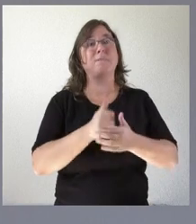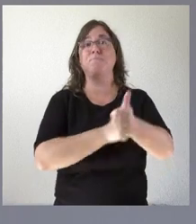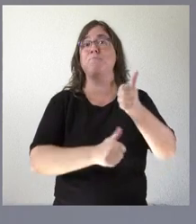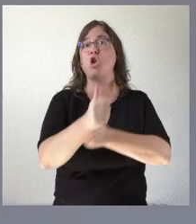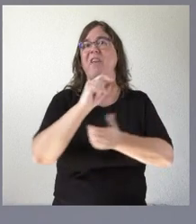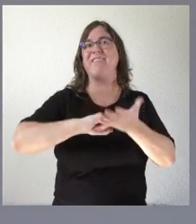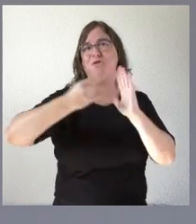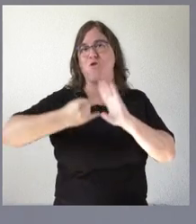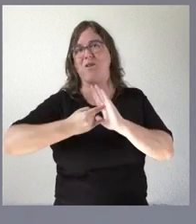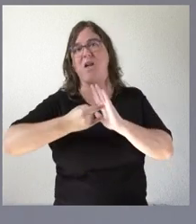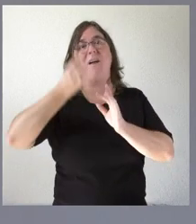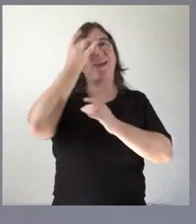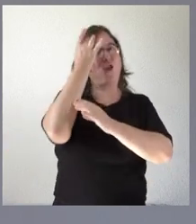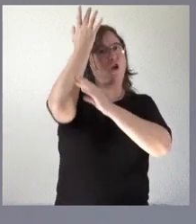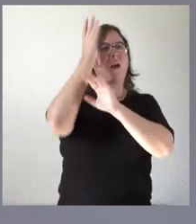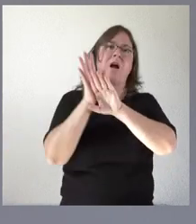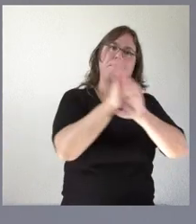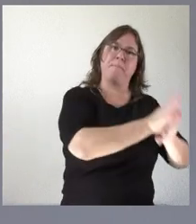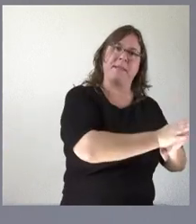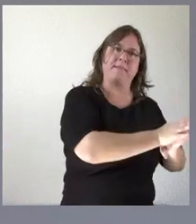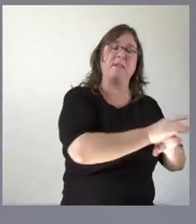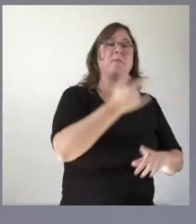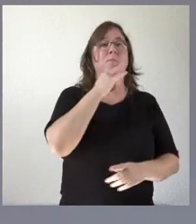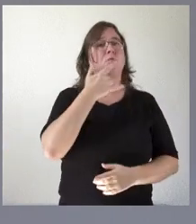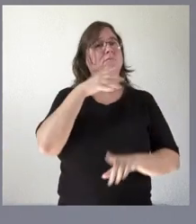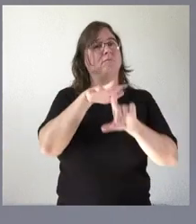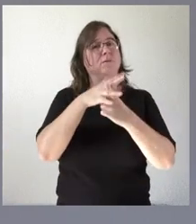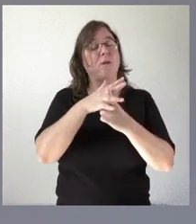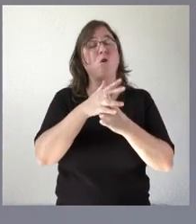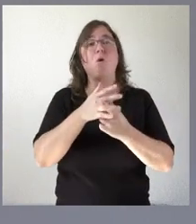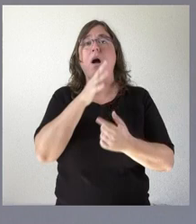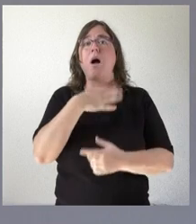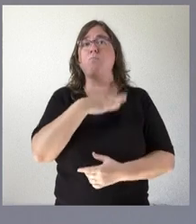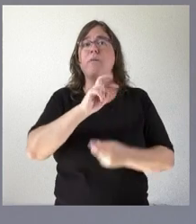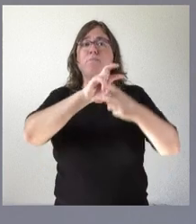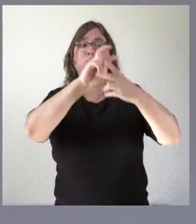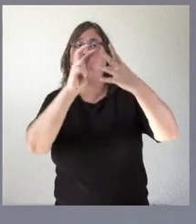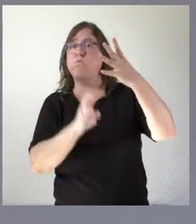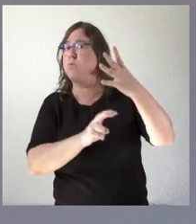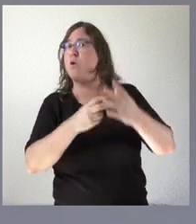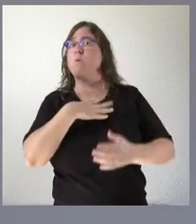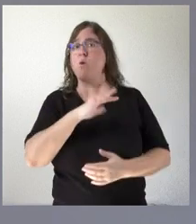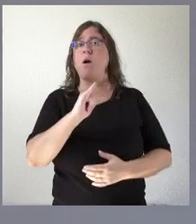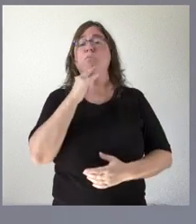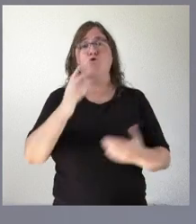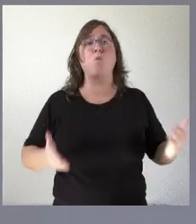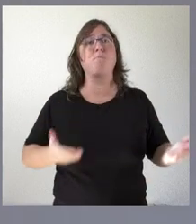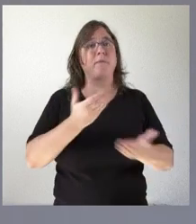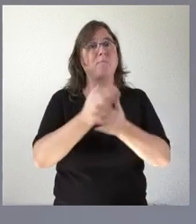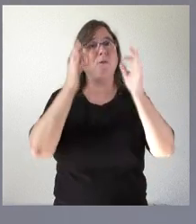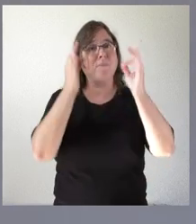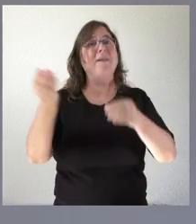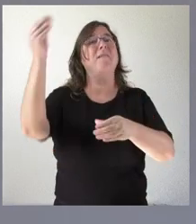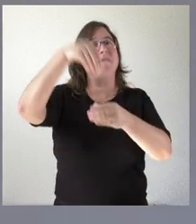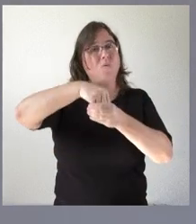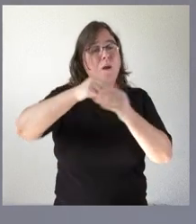encima de la ideología y dentro de este contexto de las fuentes disponibles están todas y por eso pedíamos expresamente también la